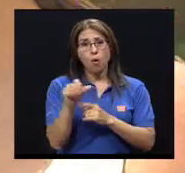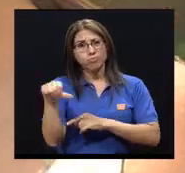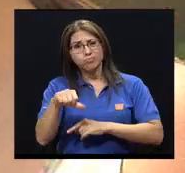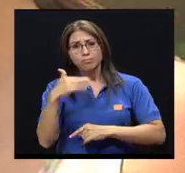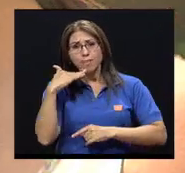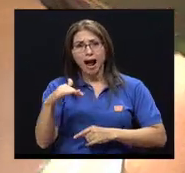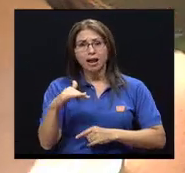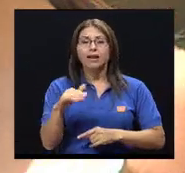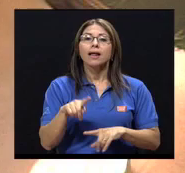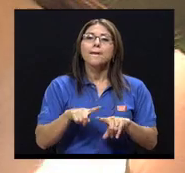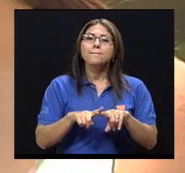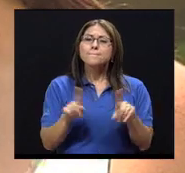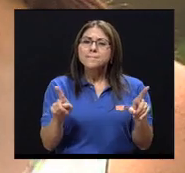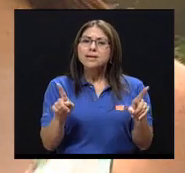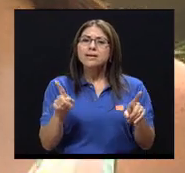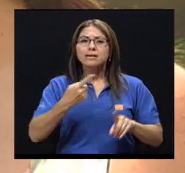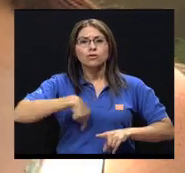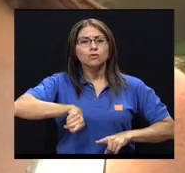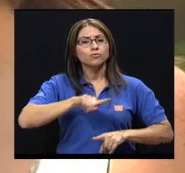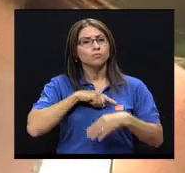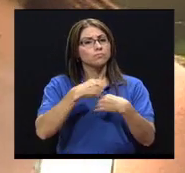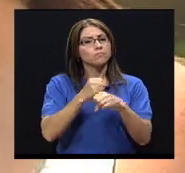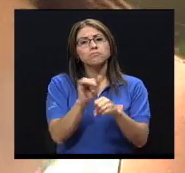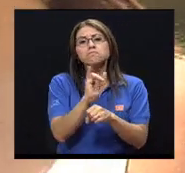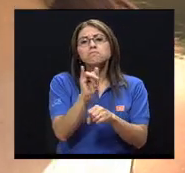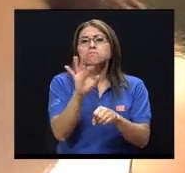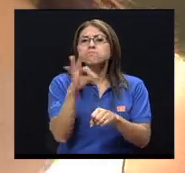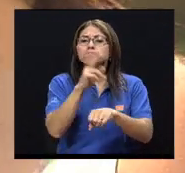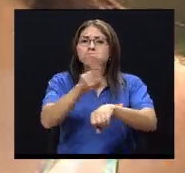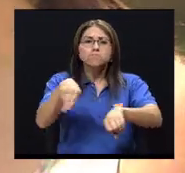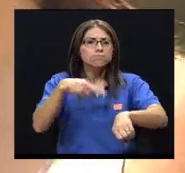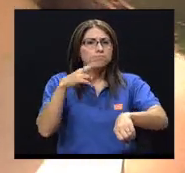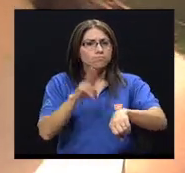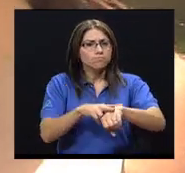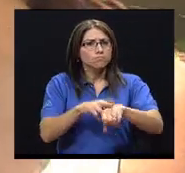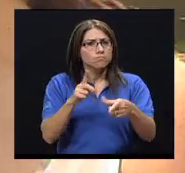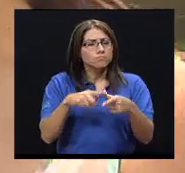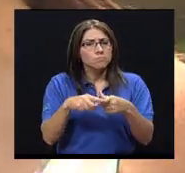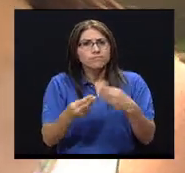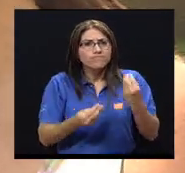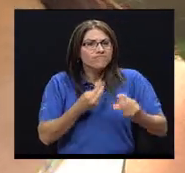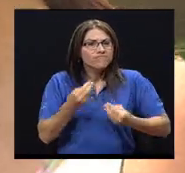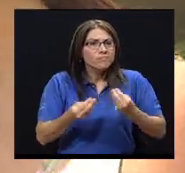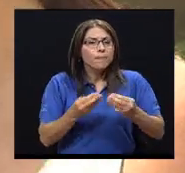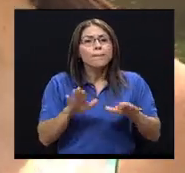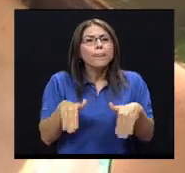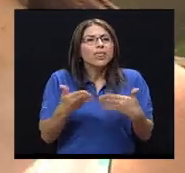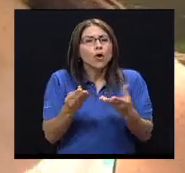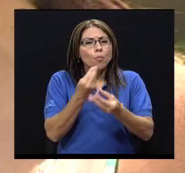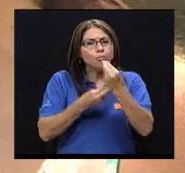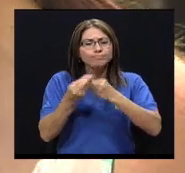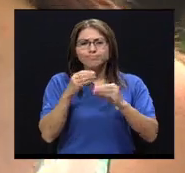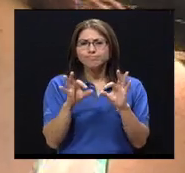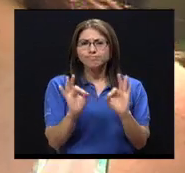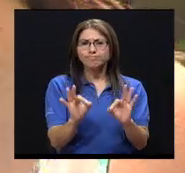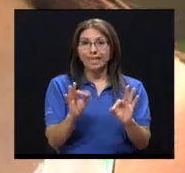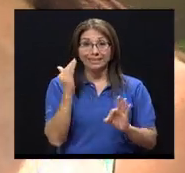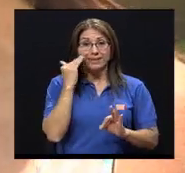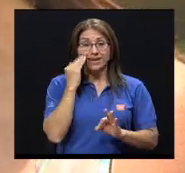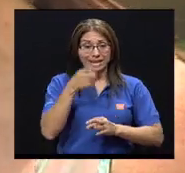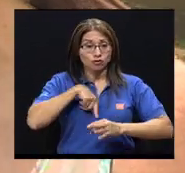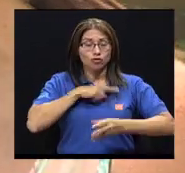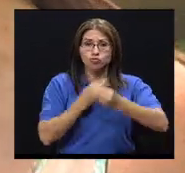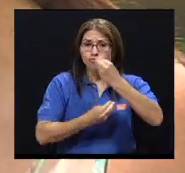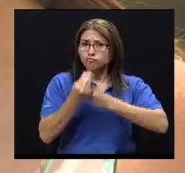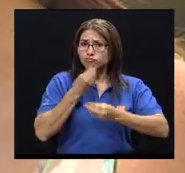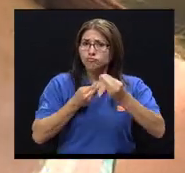¿verdad? Sin embargo, como lo hacemos de una manera tan mecánica, tal vez se da eso. Priscila, me gustaría ahondar en ese detalle. ¿Cómo alimentarnos bien? ¿Cómo saber que